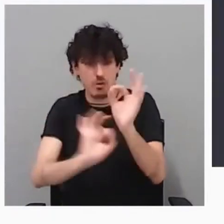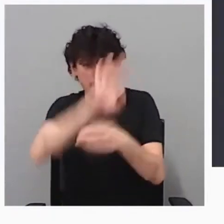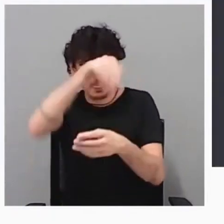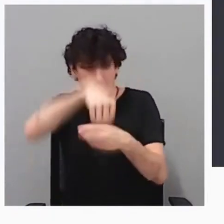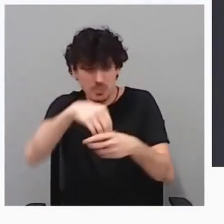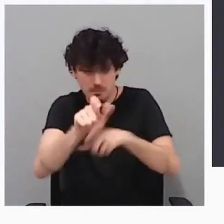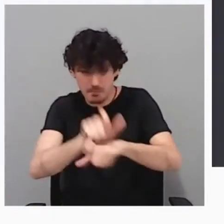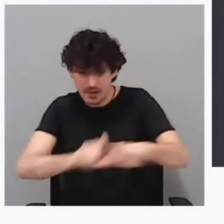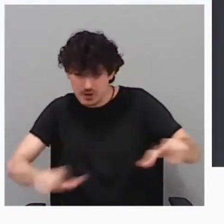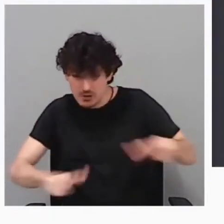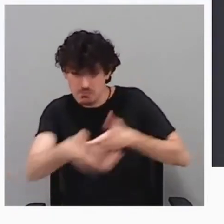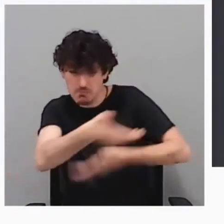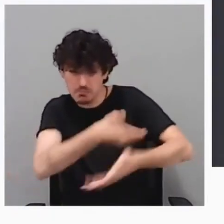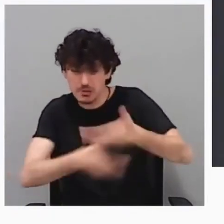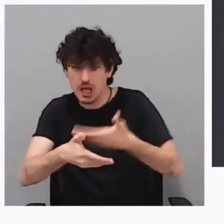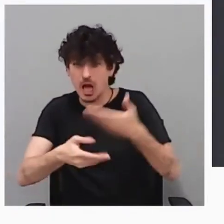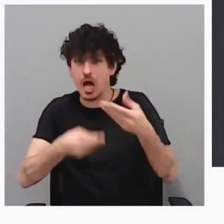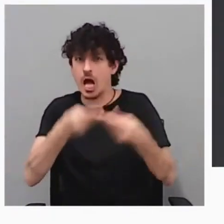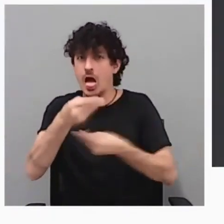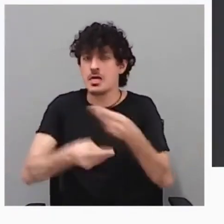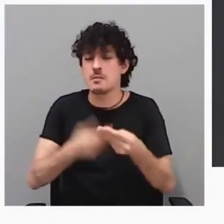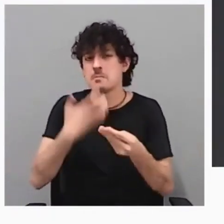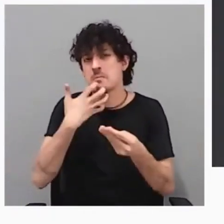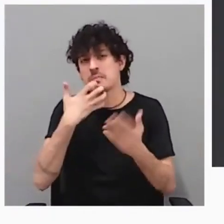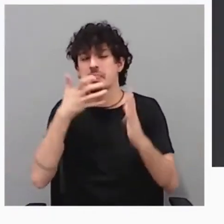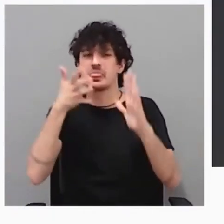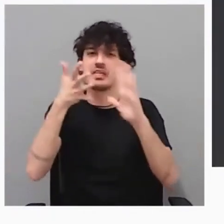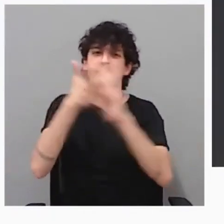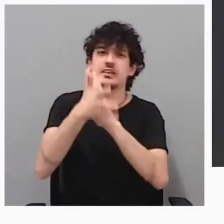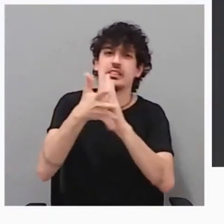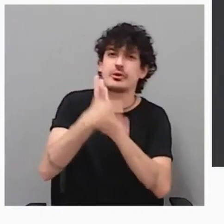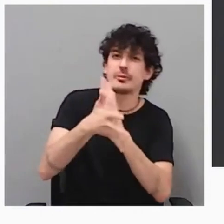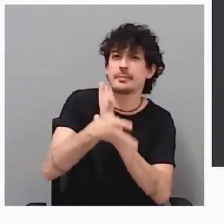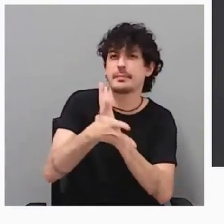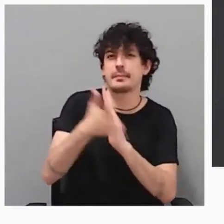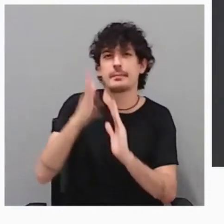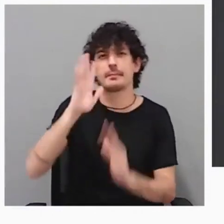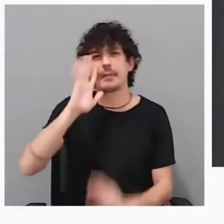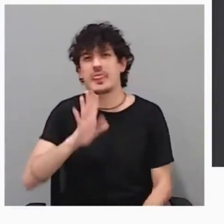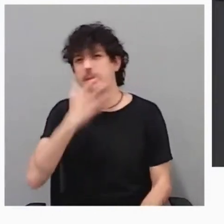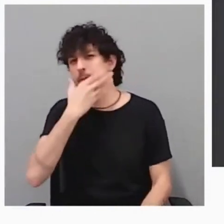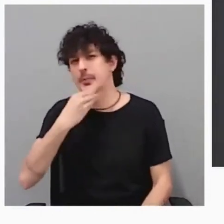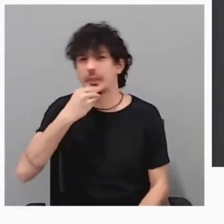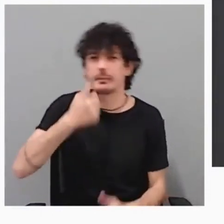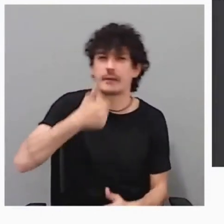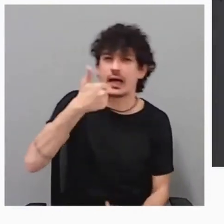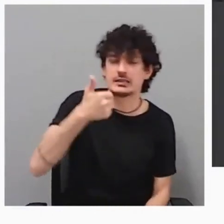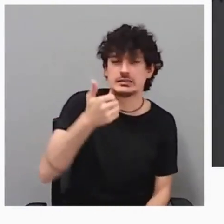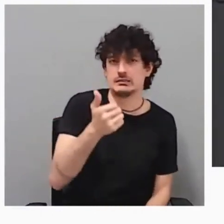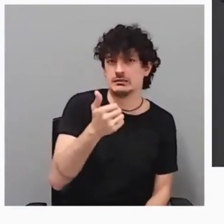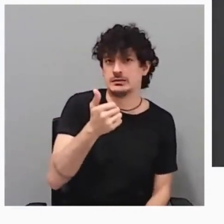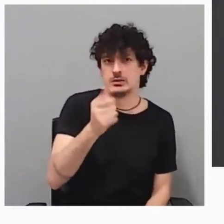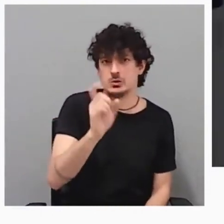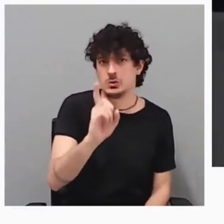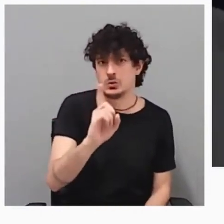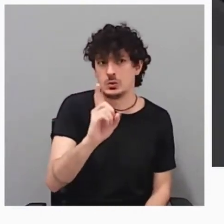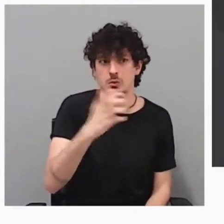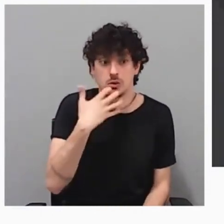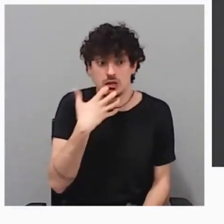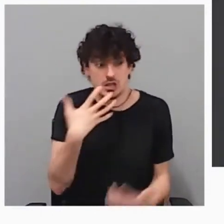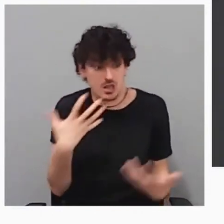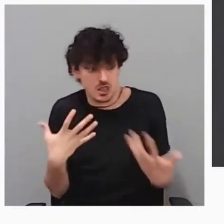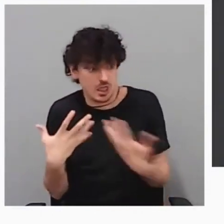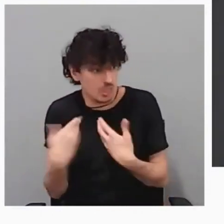definición sea más pomposa y nos quede mejor, sino porque al final, en la medida que la hacemos entre todos,